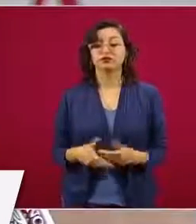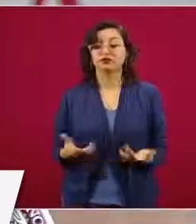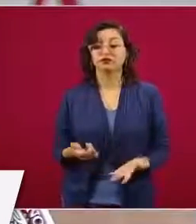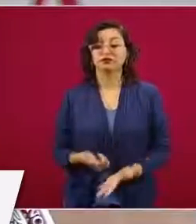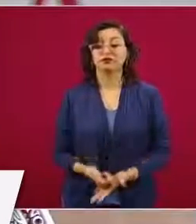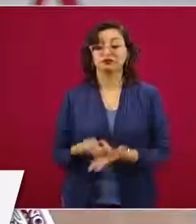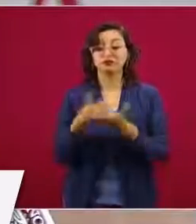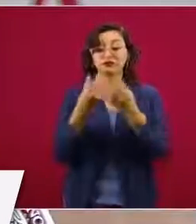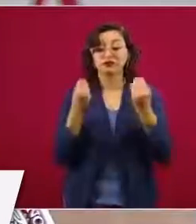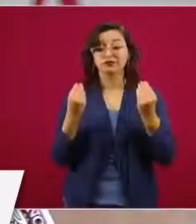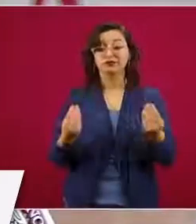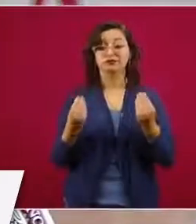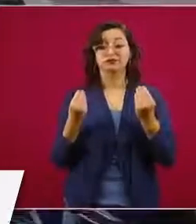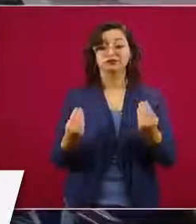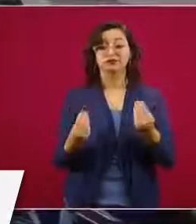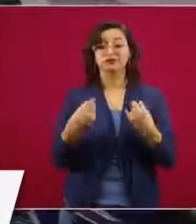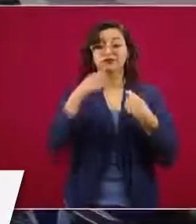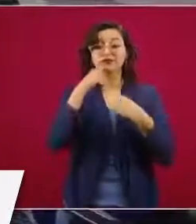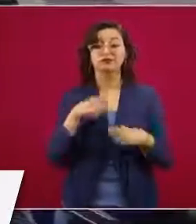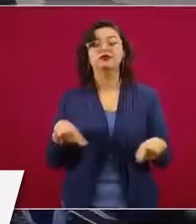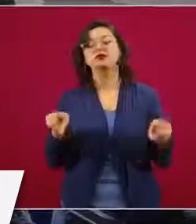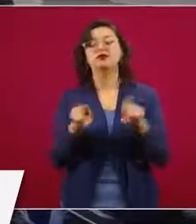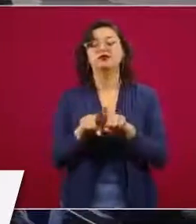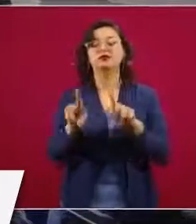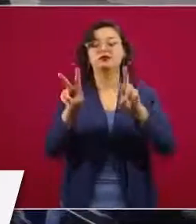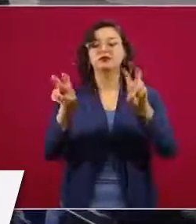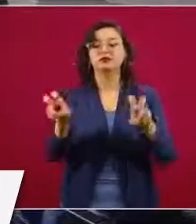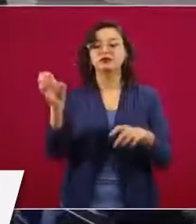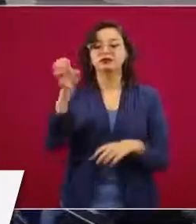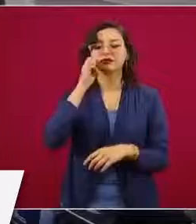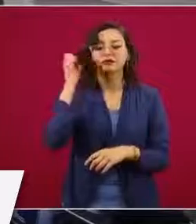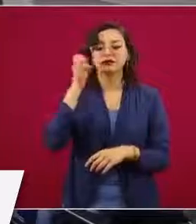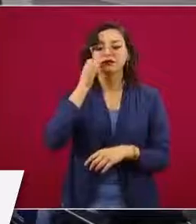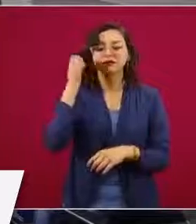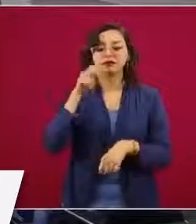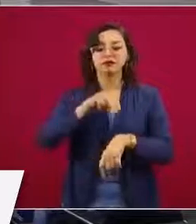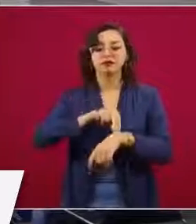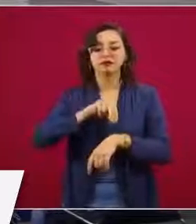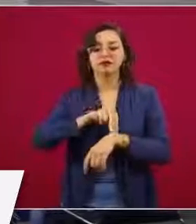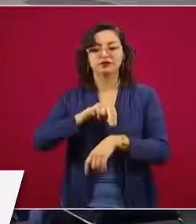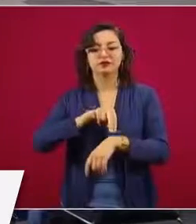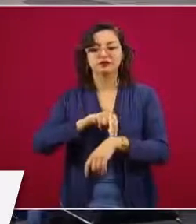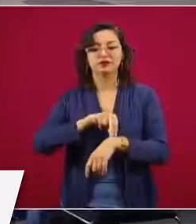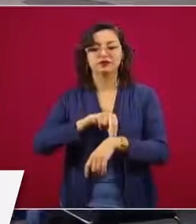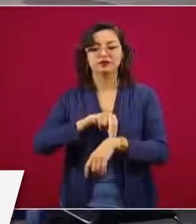ayudado. Lo mismo lo de las escuelas de medicina,